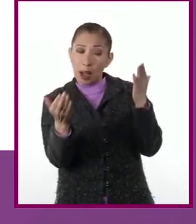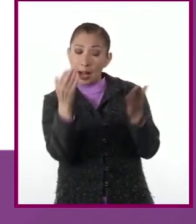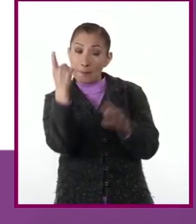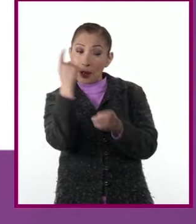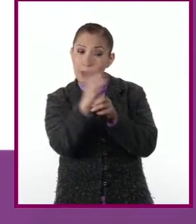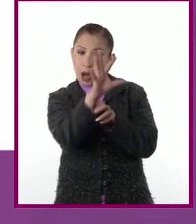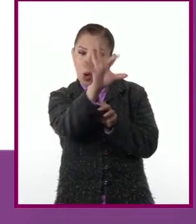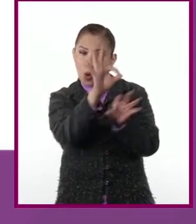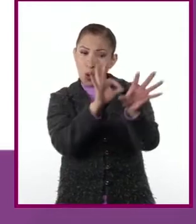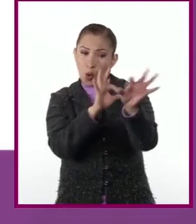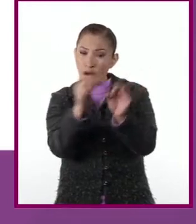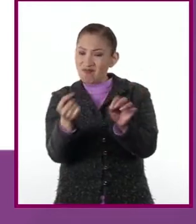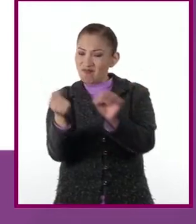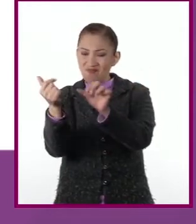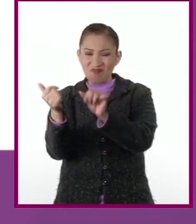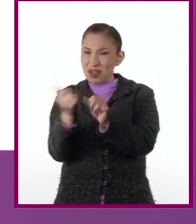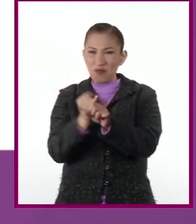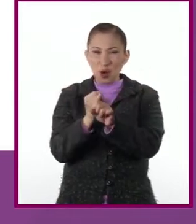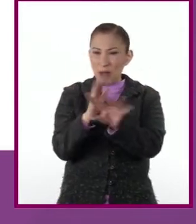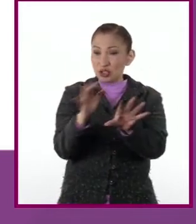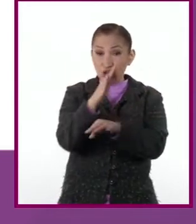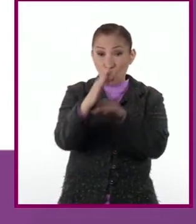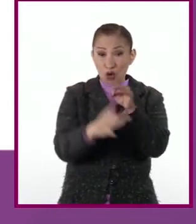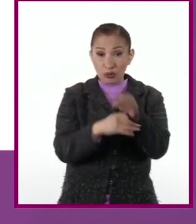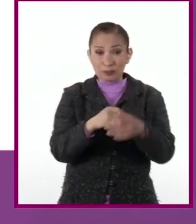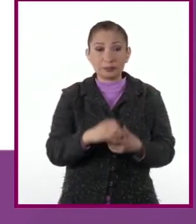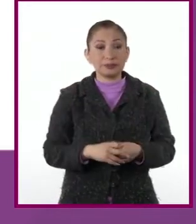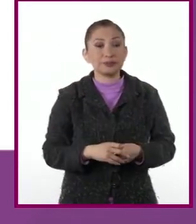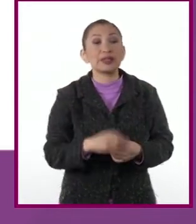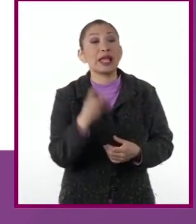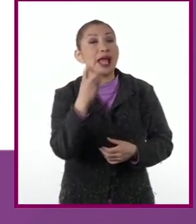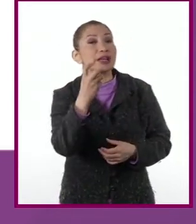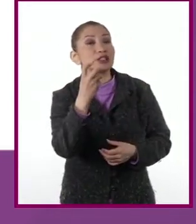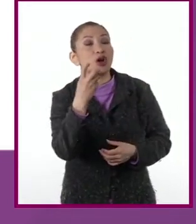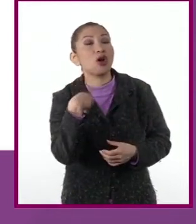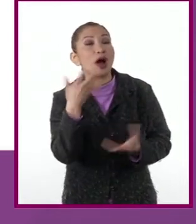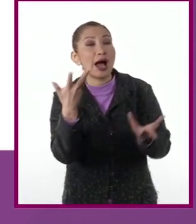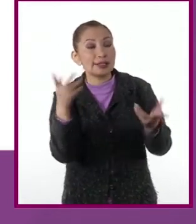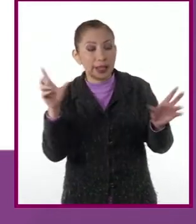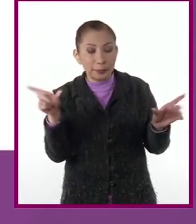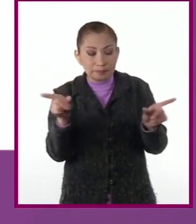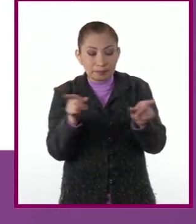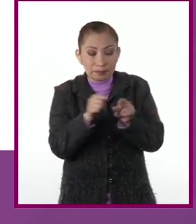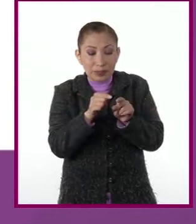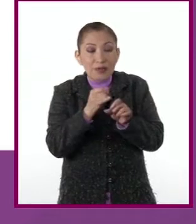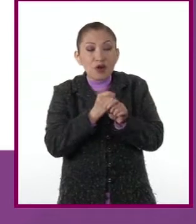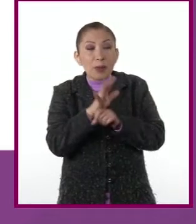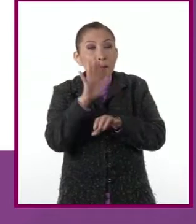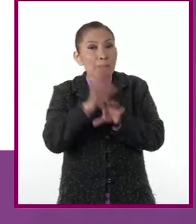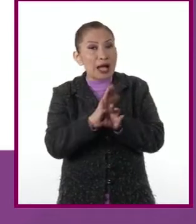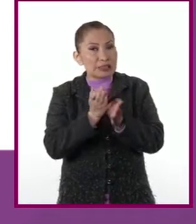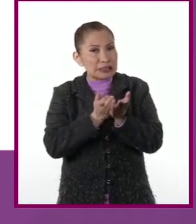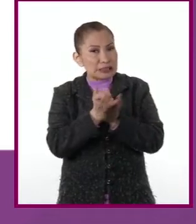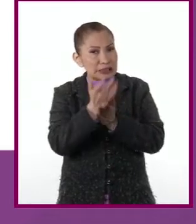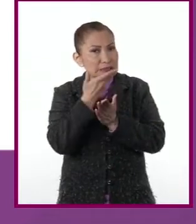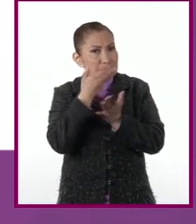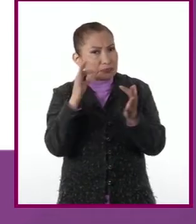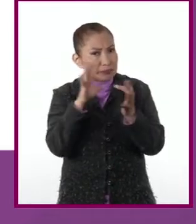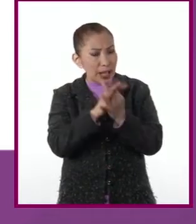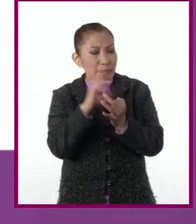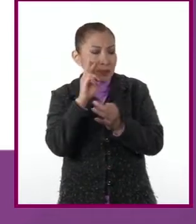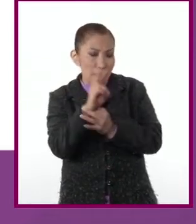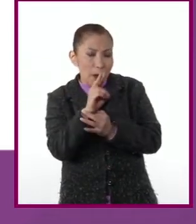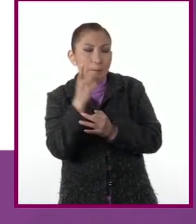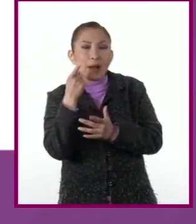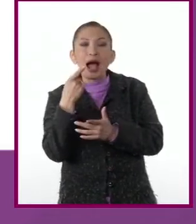priorizar y descartar la información de todas ellas. Esto nos llevará a obtener datos más fiables en los cuales basarnos